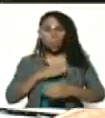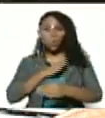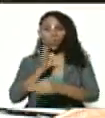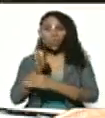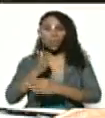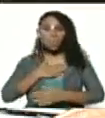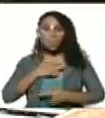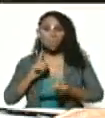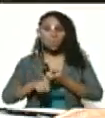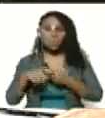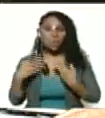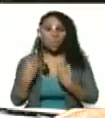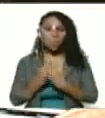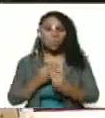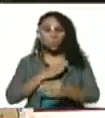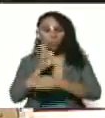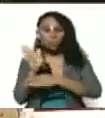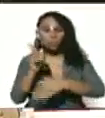Telesurro.